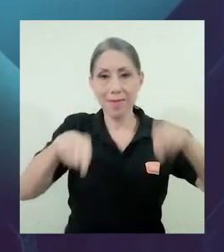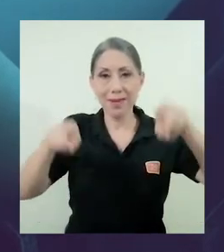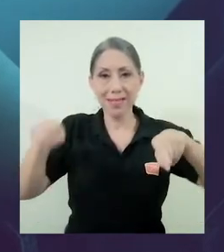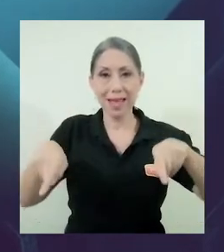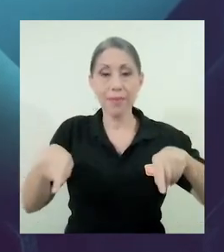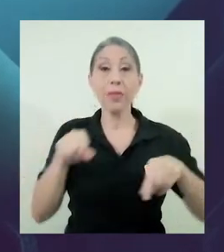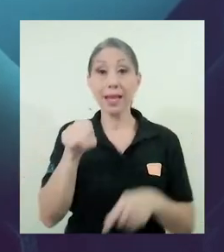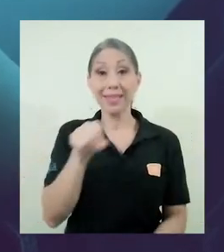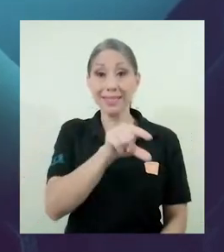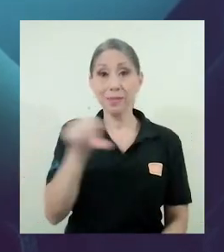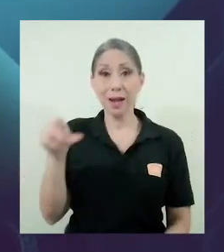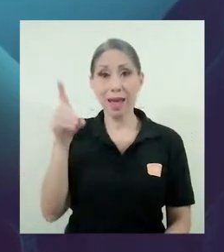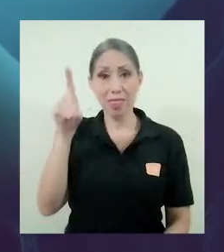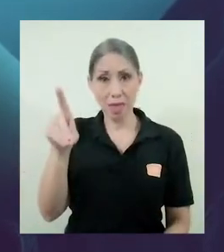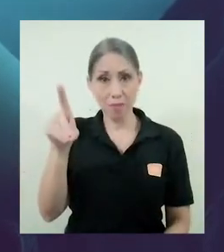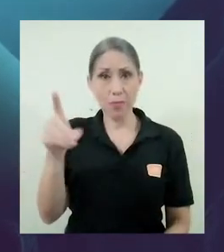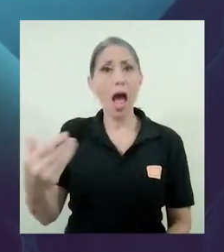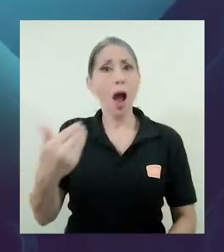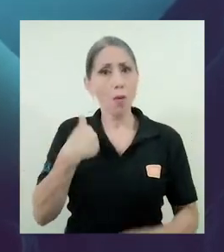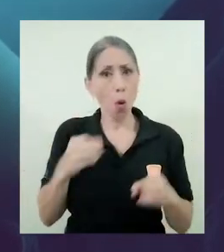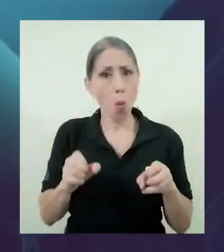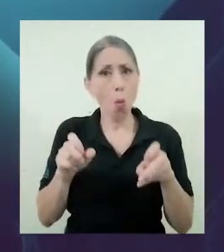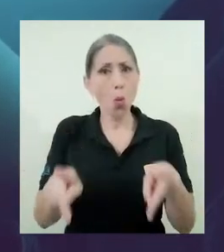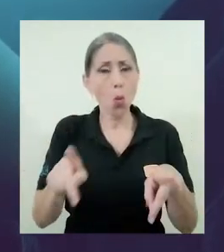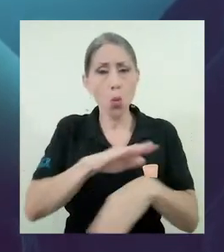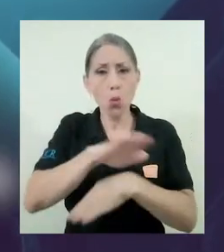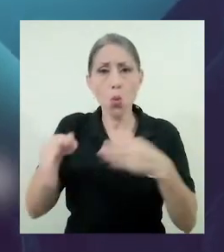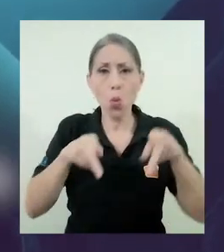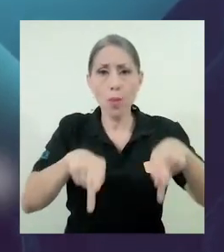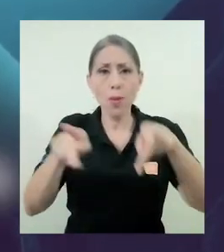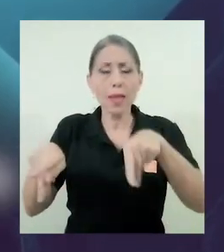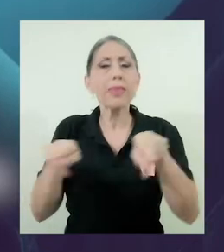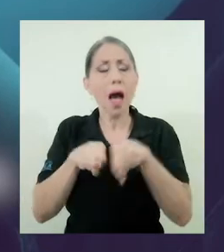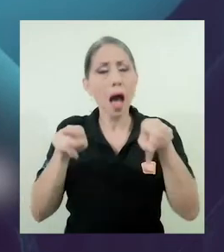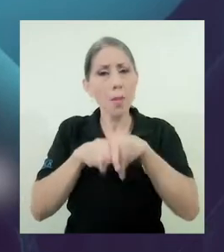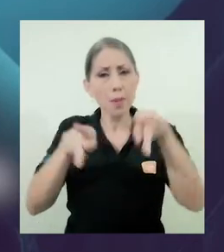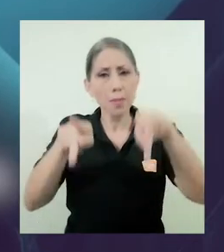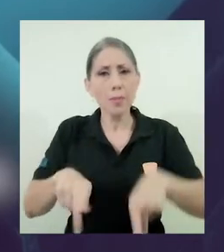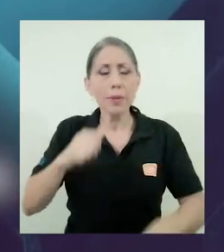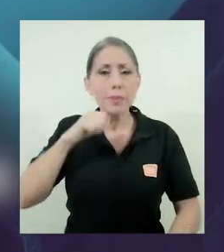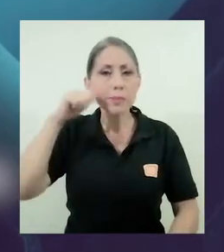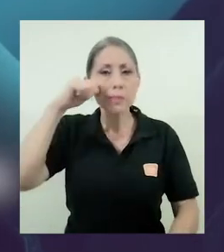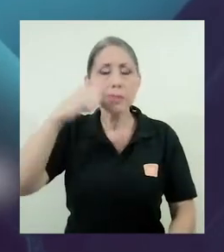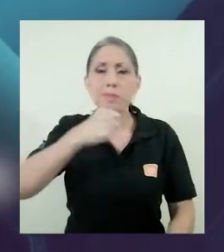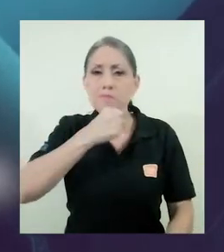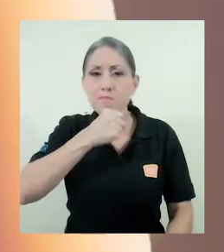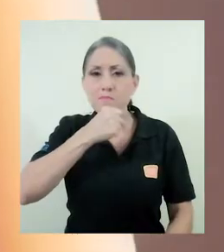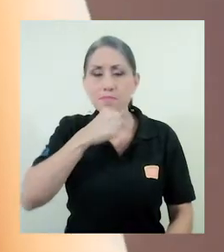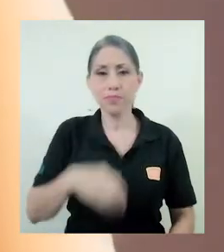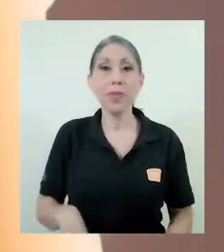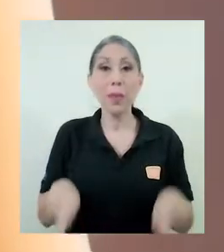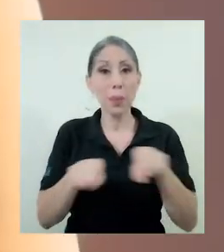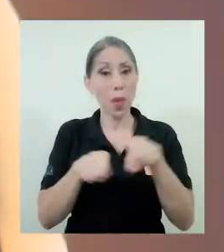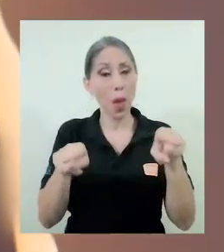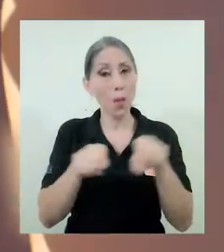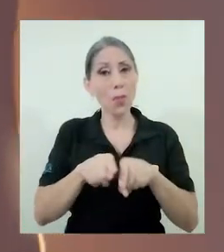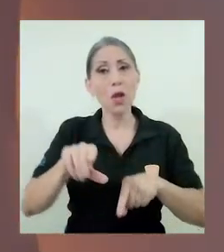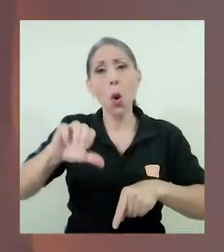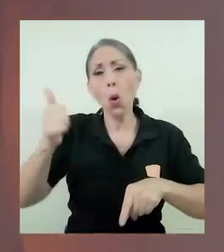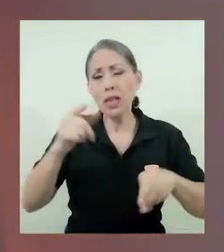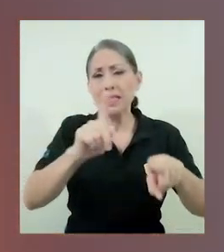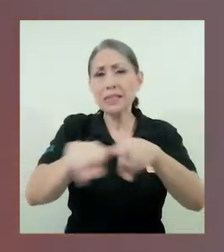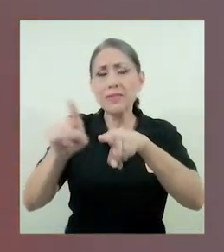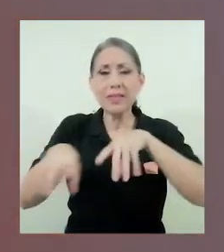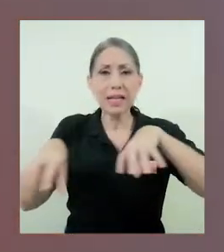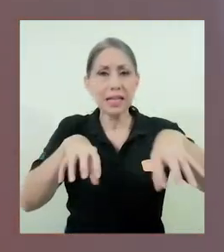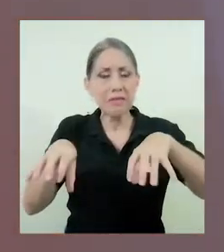En la Semana D habrá espacio para todos, incluso para los adultos mayores. También vamos a tener otra serie